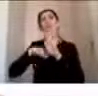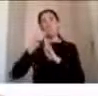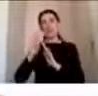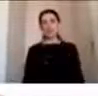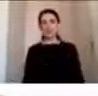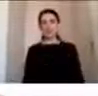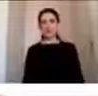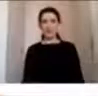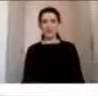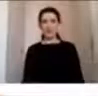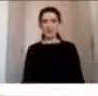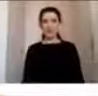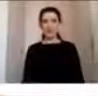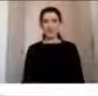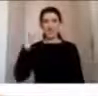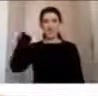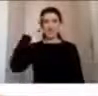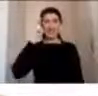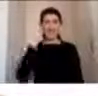El accidente.